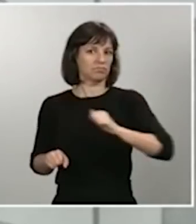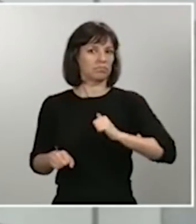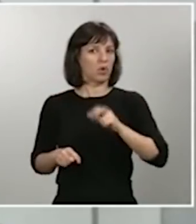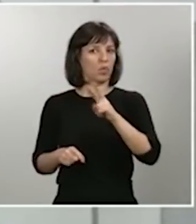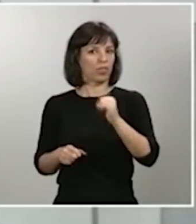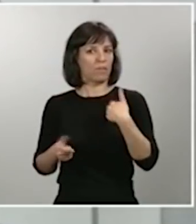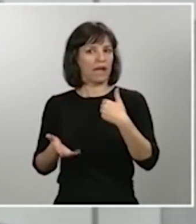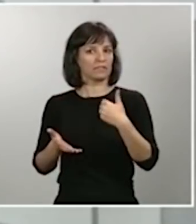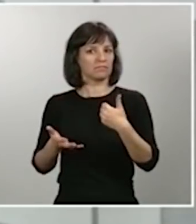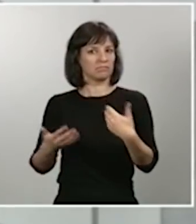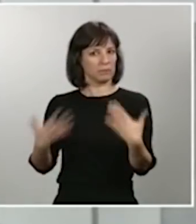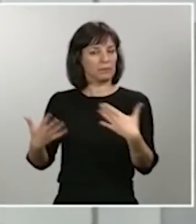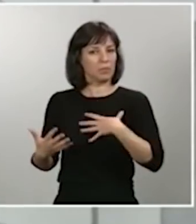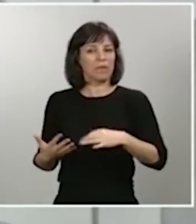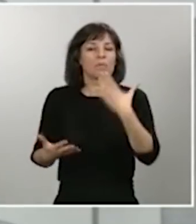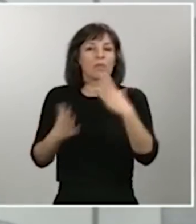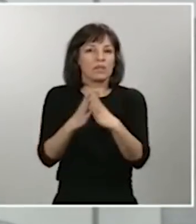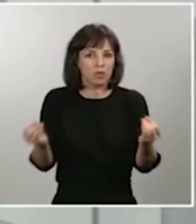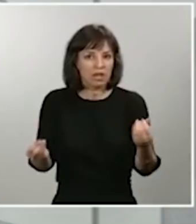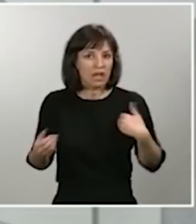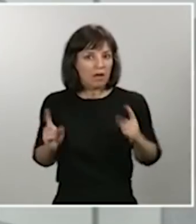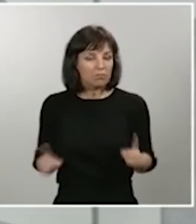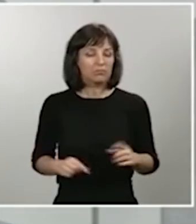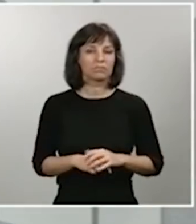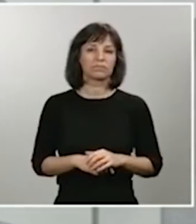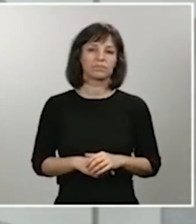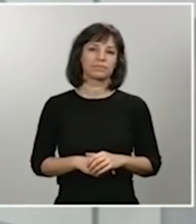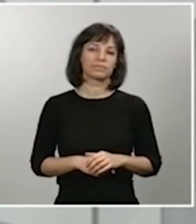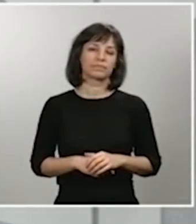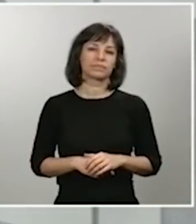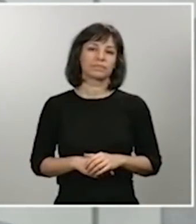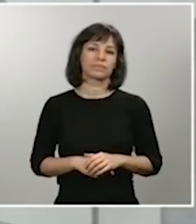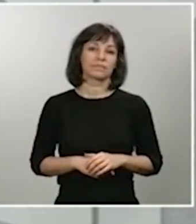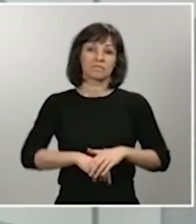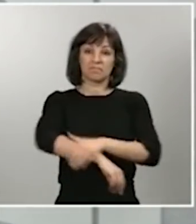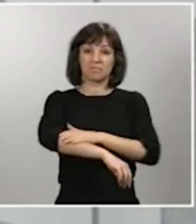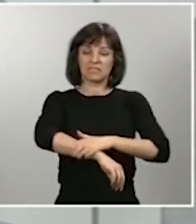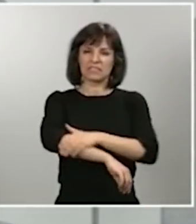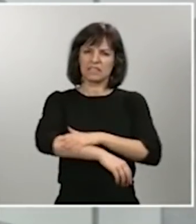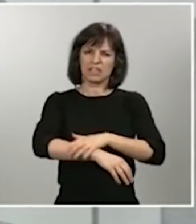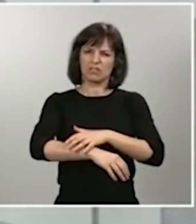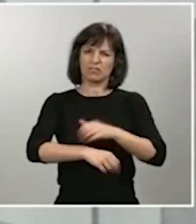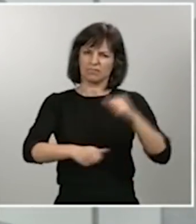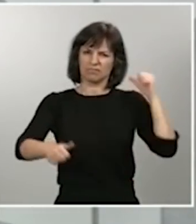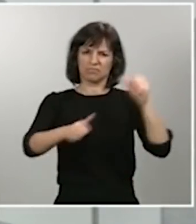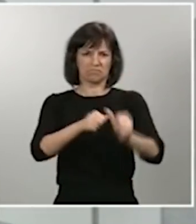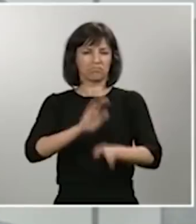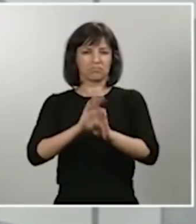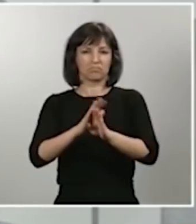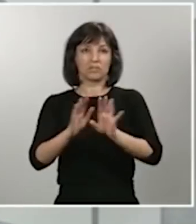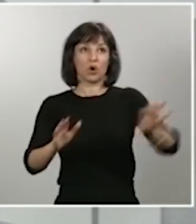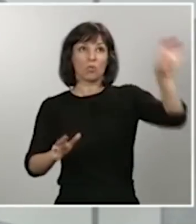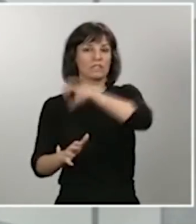Ministerio ha venido trabajando y sigue trabajando en la coordinación de las distintas comunidades autónomas en el sentido de asegurar que los